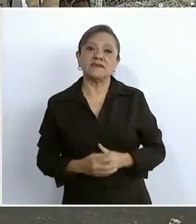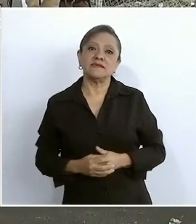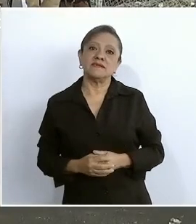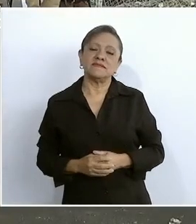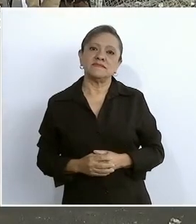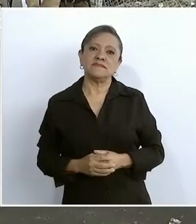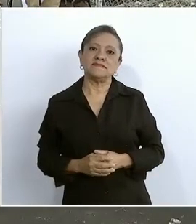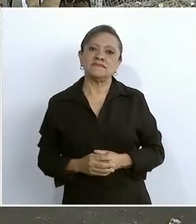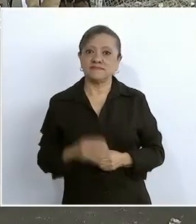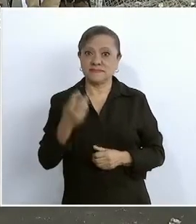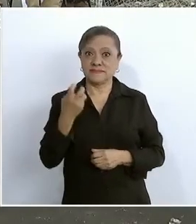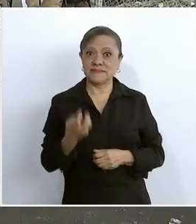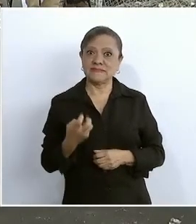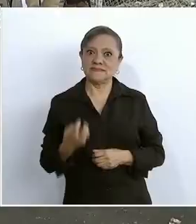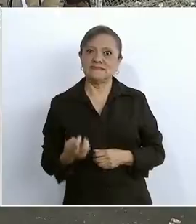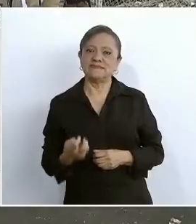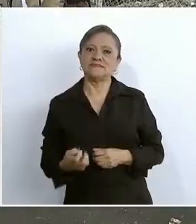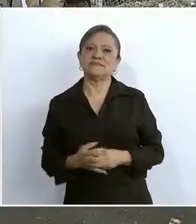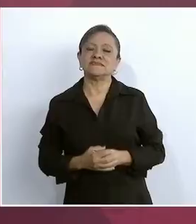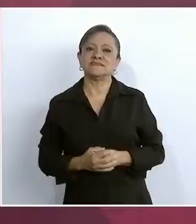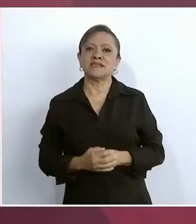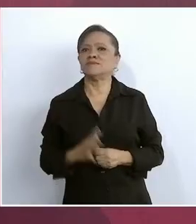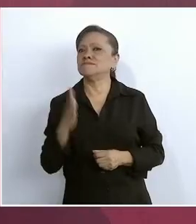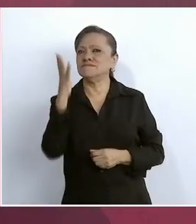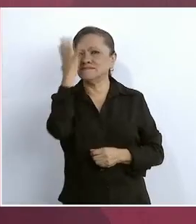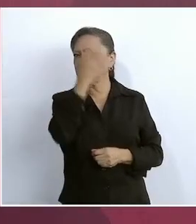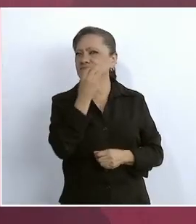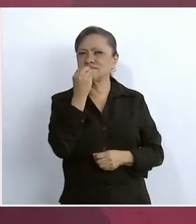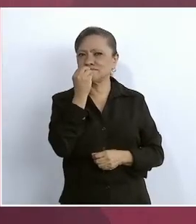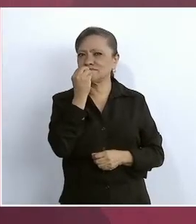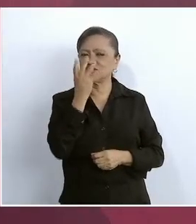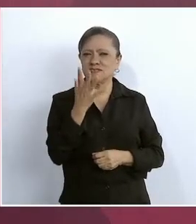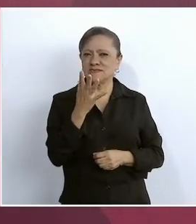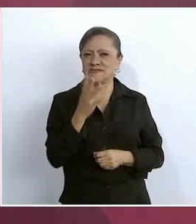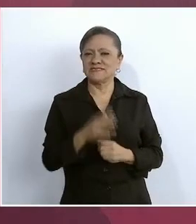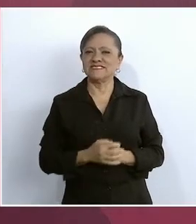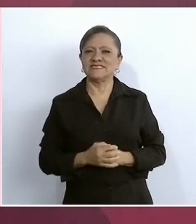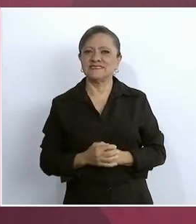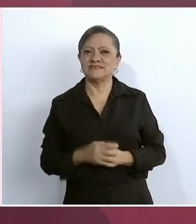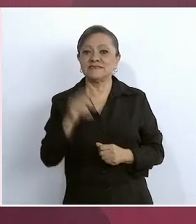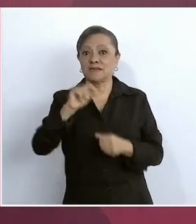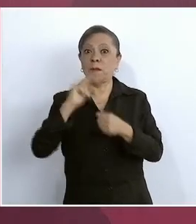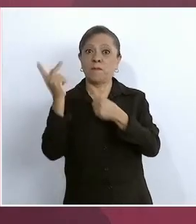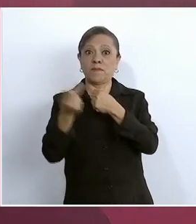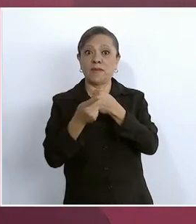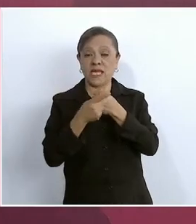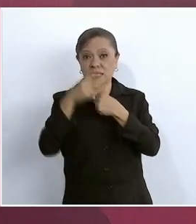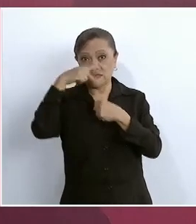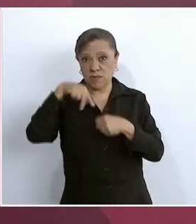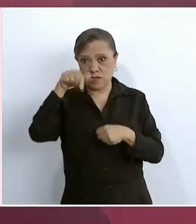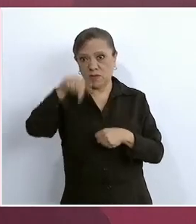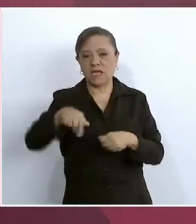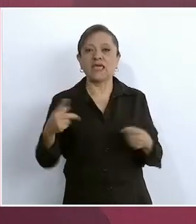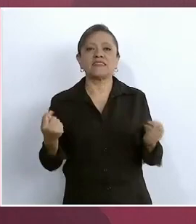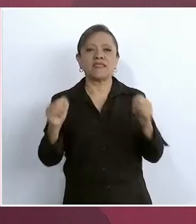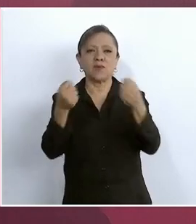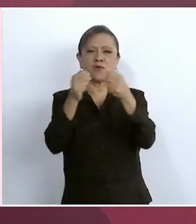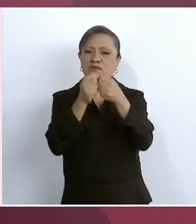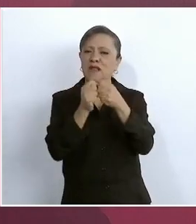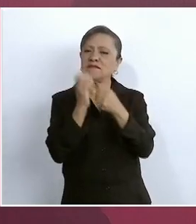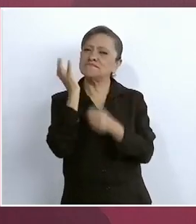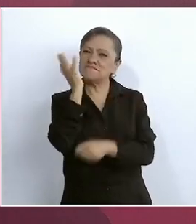este paraíso de nuestro país, este